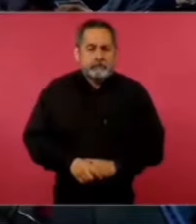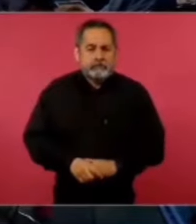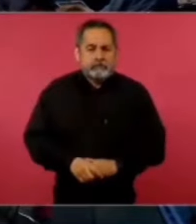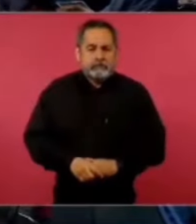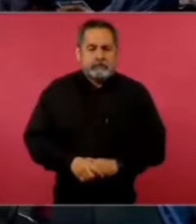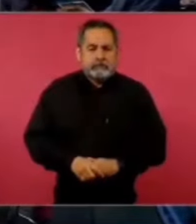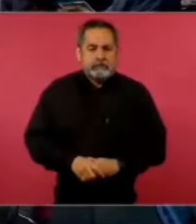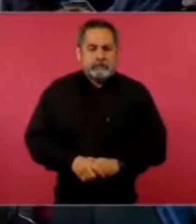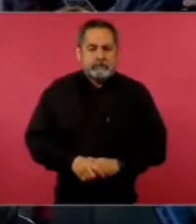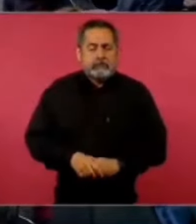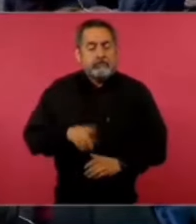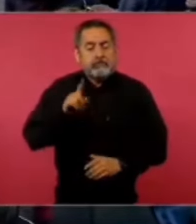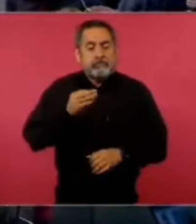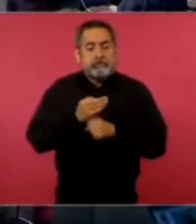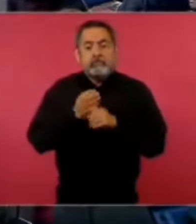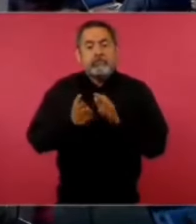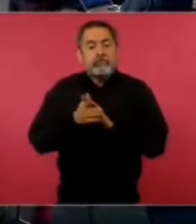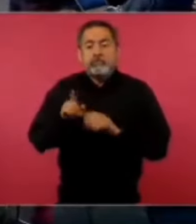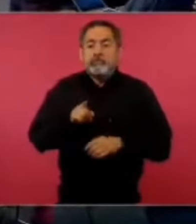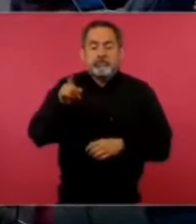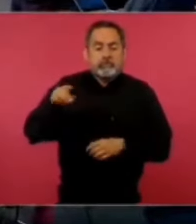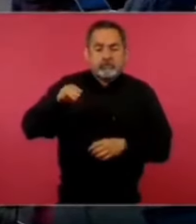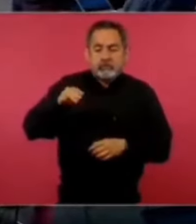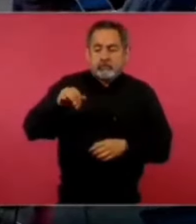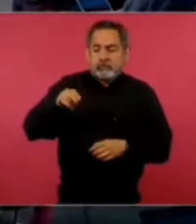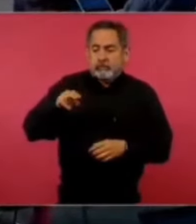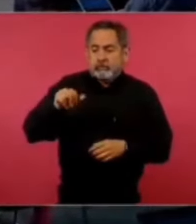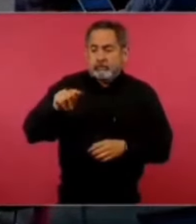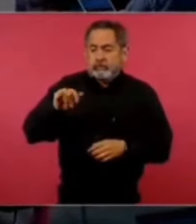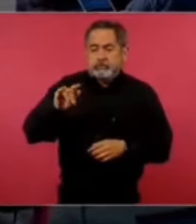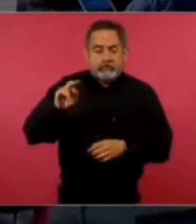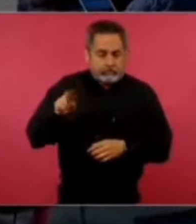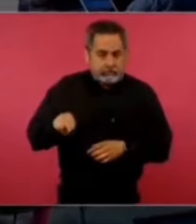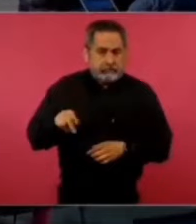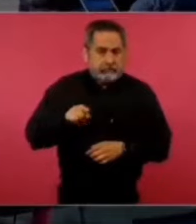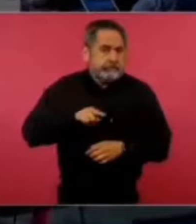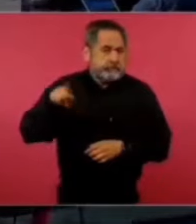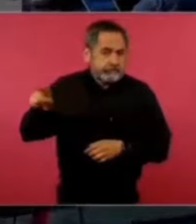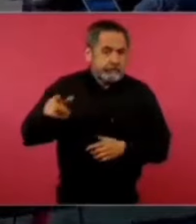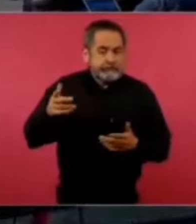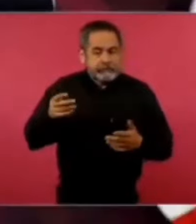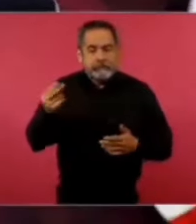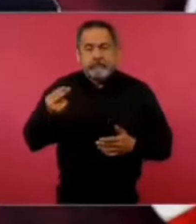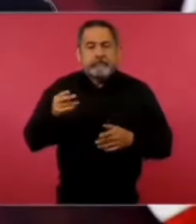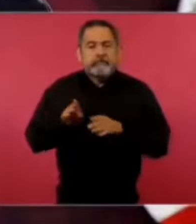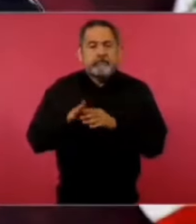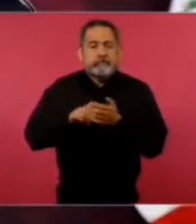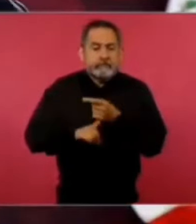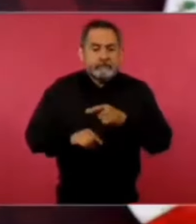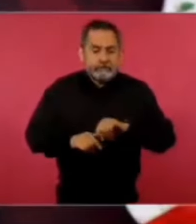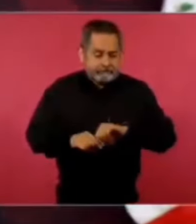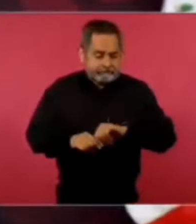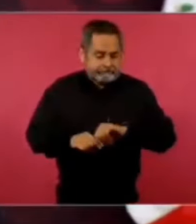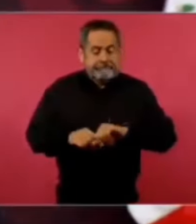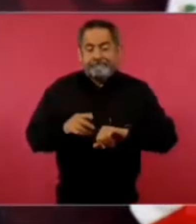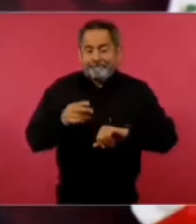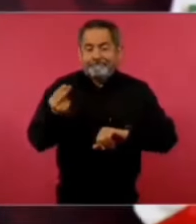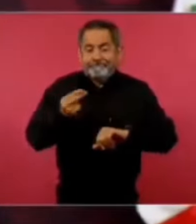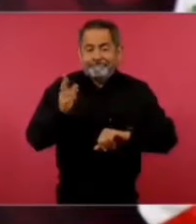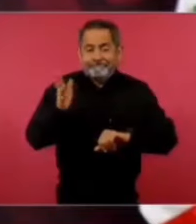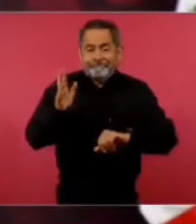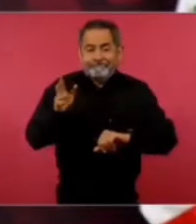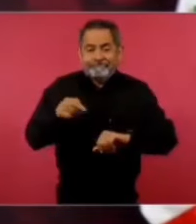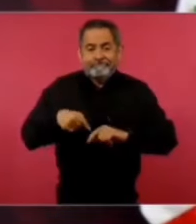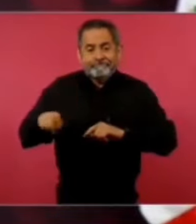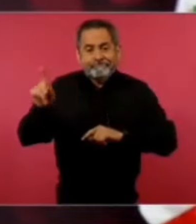Sí, es que vamos a Minatitlán y tenemos que irnos ya porque,